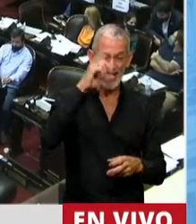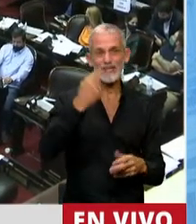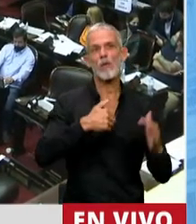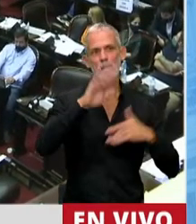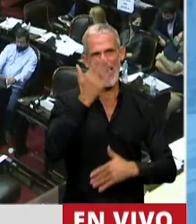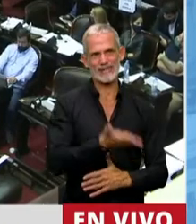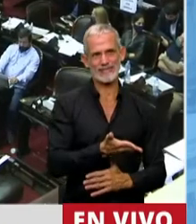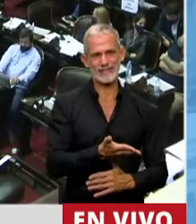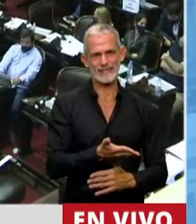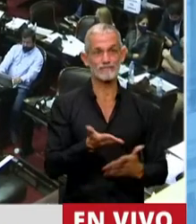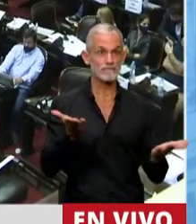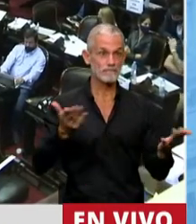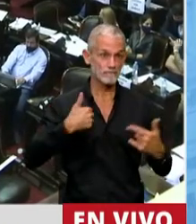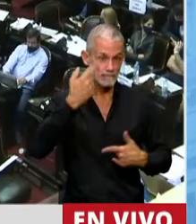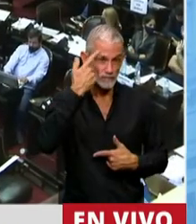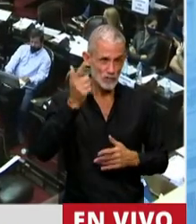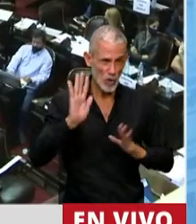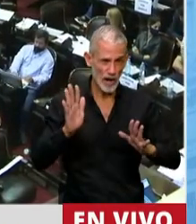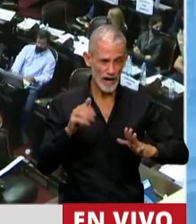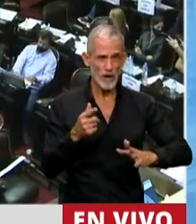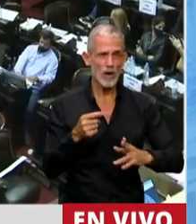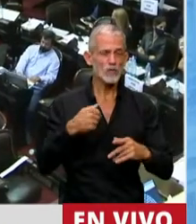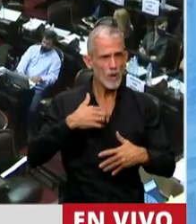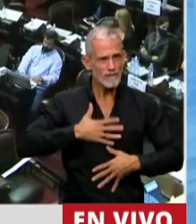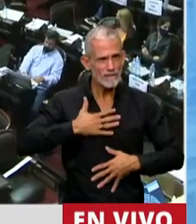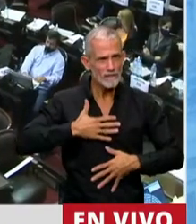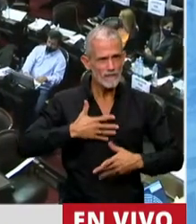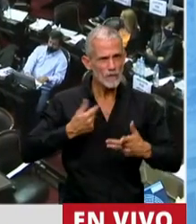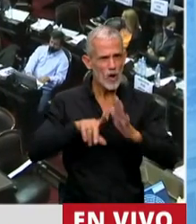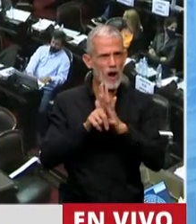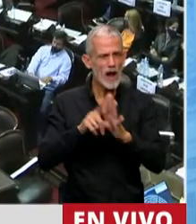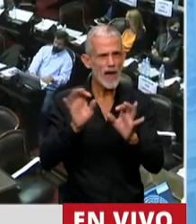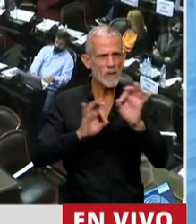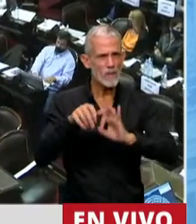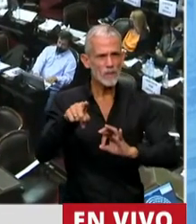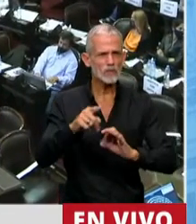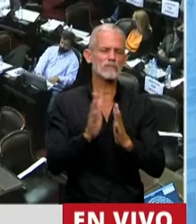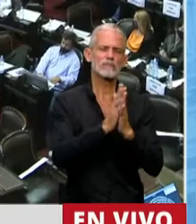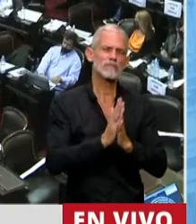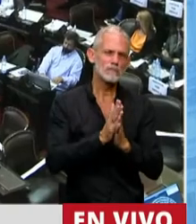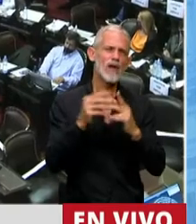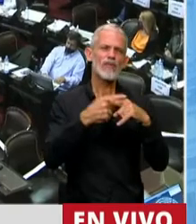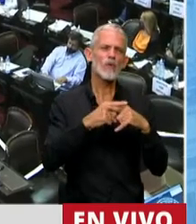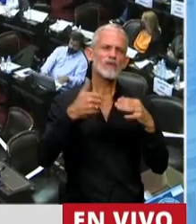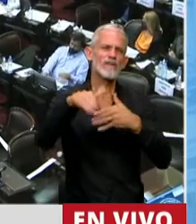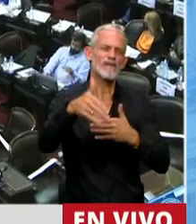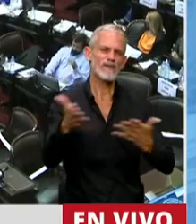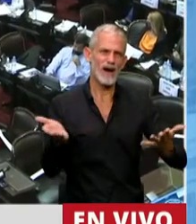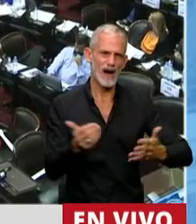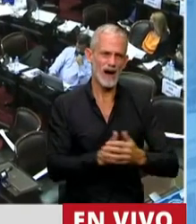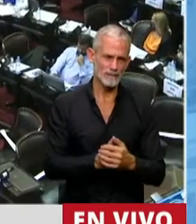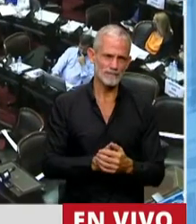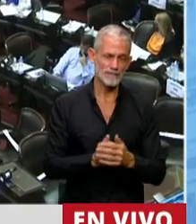Ahora, me parece que así como festejo esta iniciativa, nos convoco a discutir lo que viene, nos